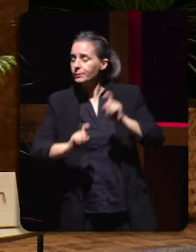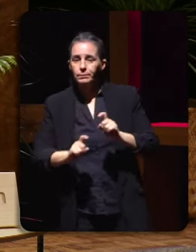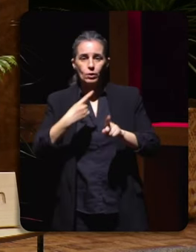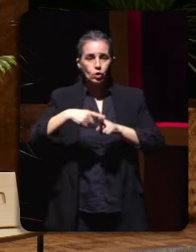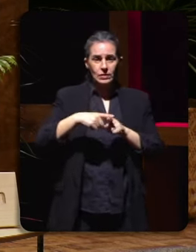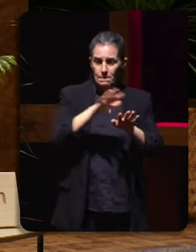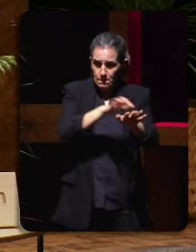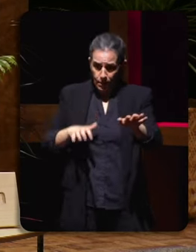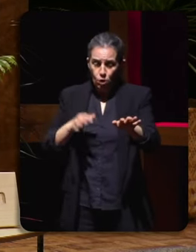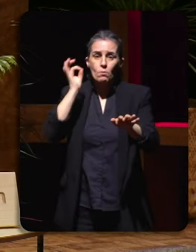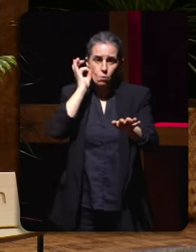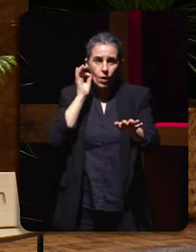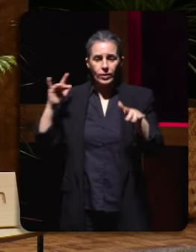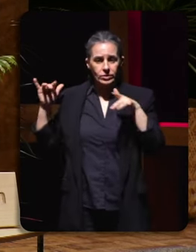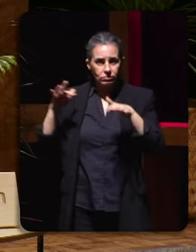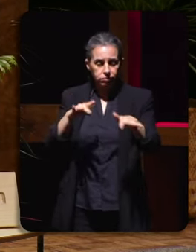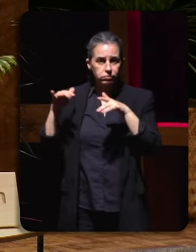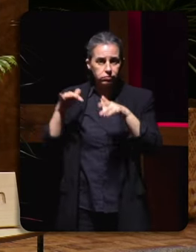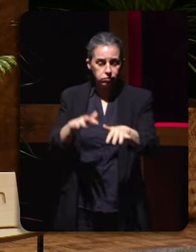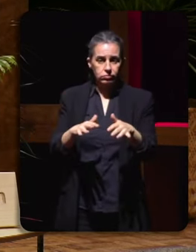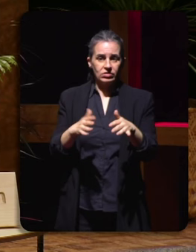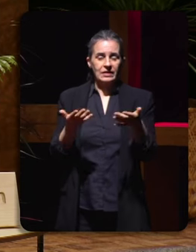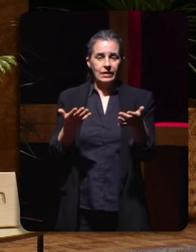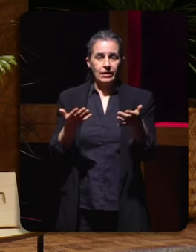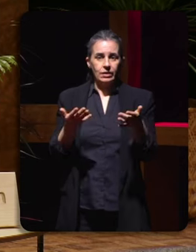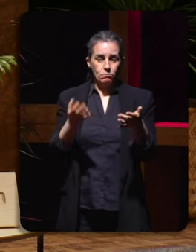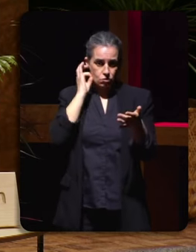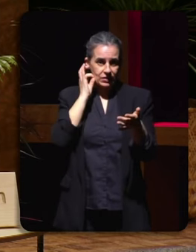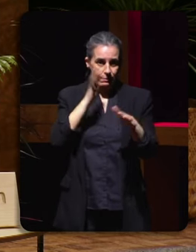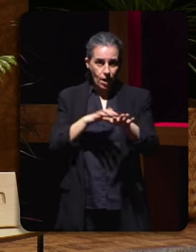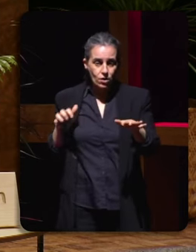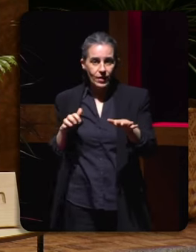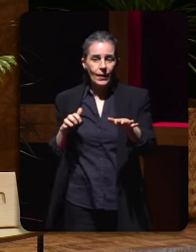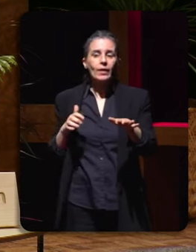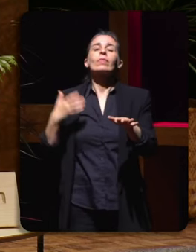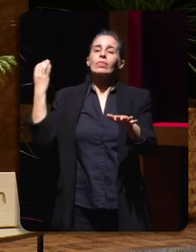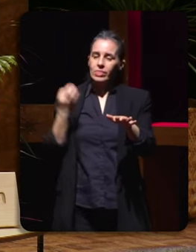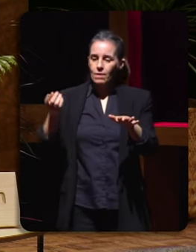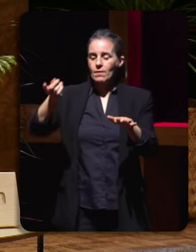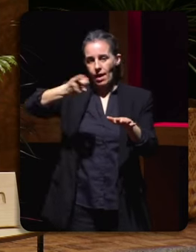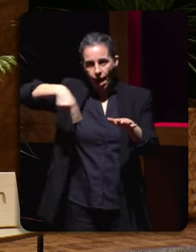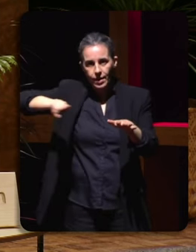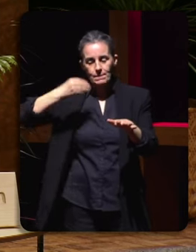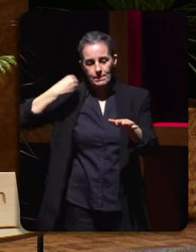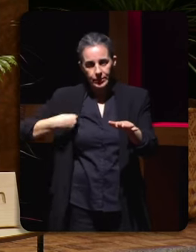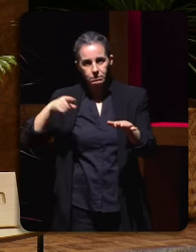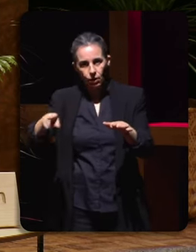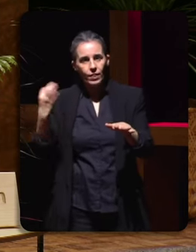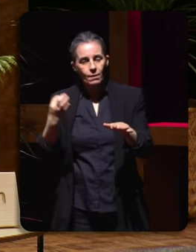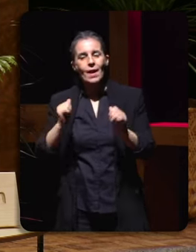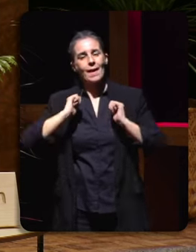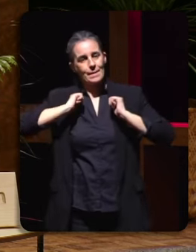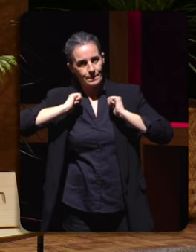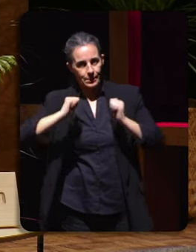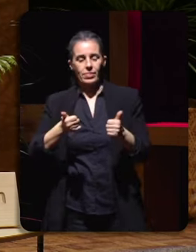outro evento que haya que cubrir informativamente son elas pois elas tamén deberían empezar a